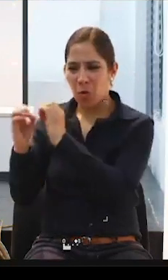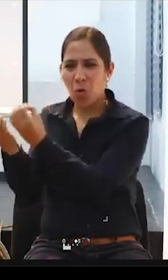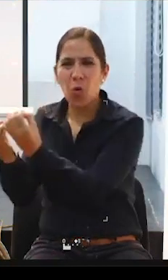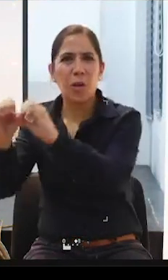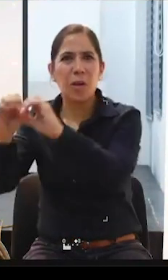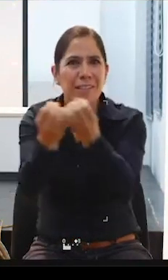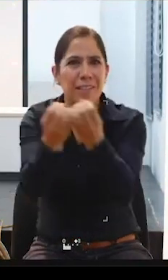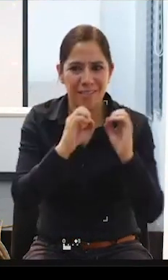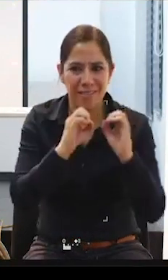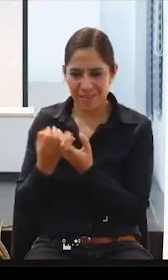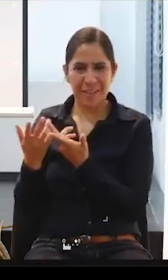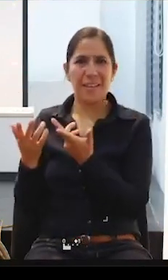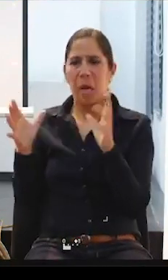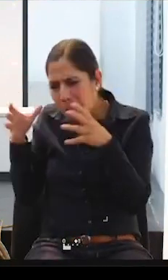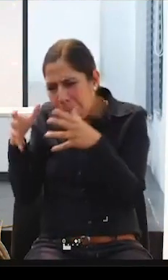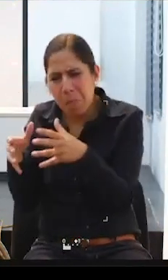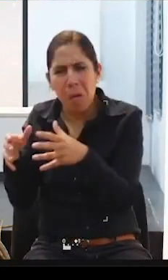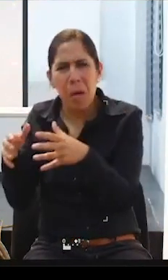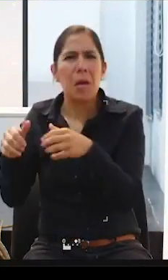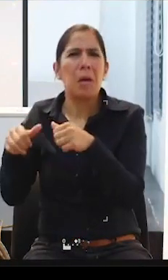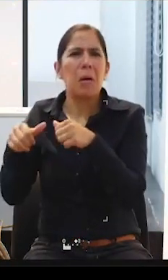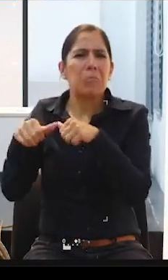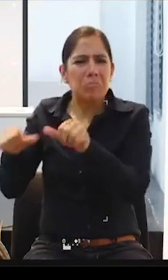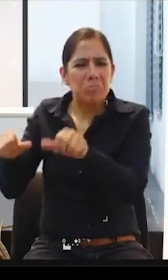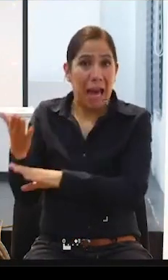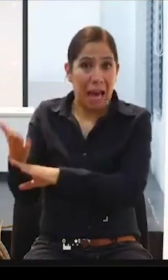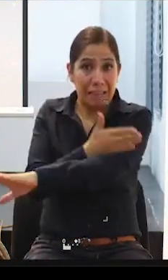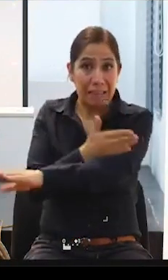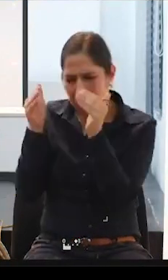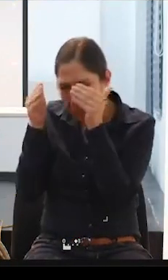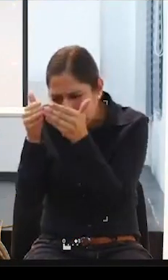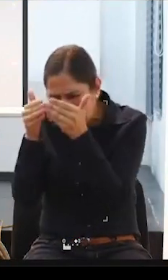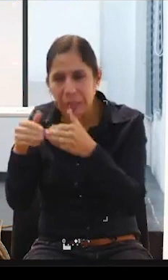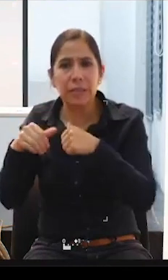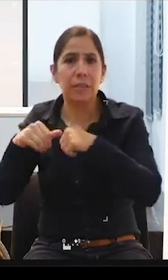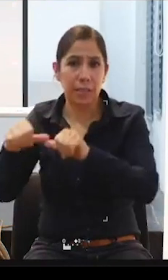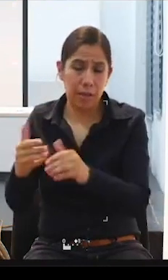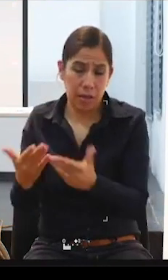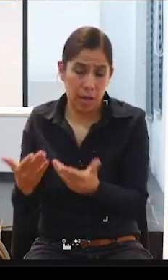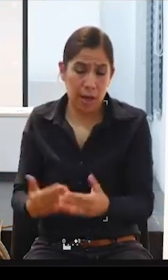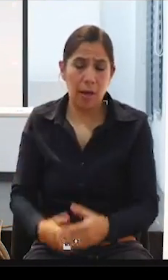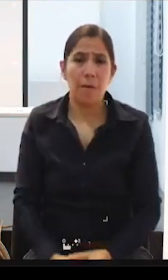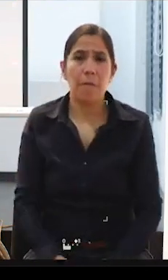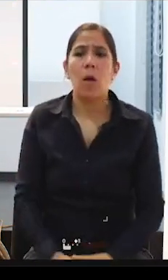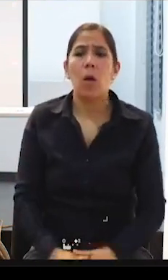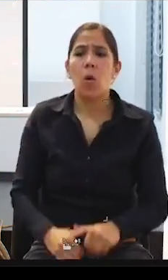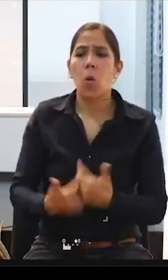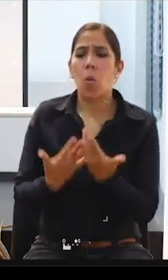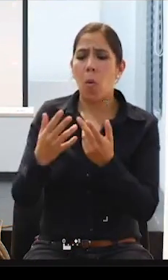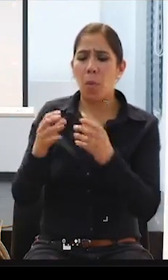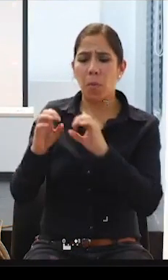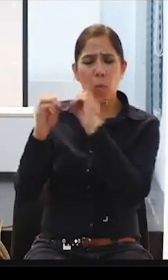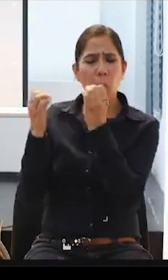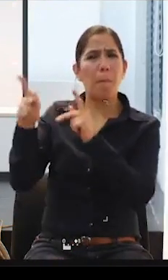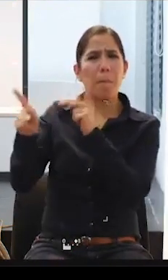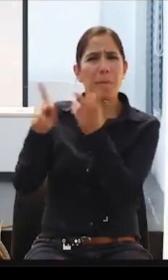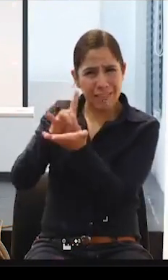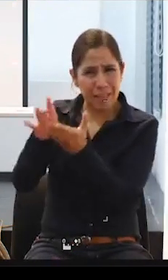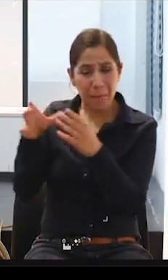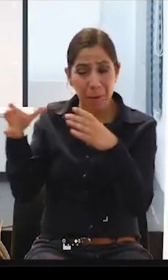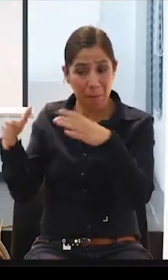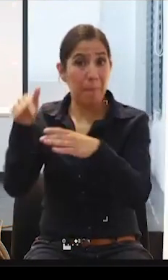organizaciones o son esas organizaciones porque todavía se dan, existen, ¿verdad? Que era para personas en situación de